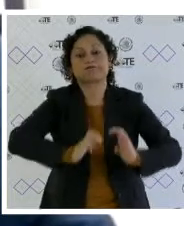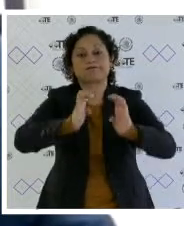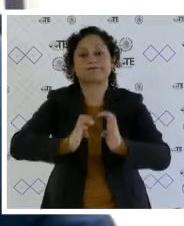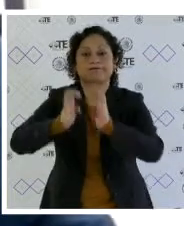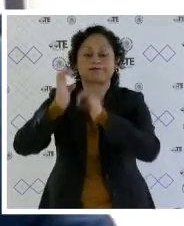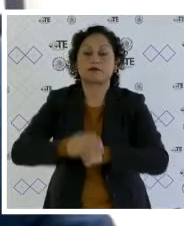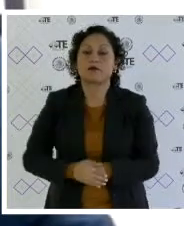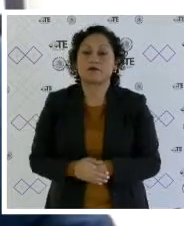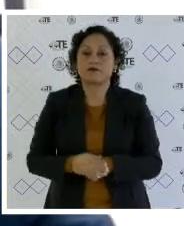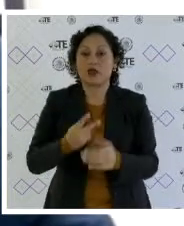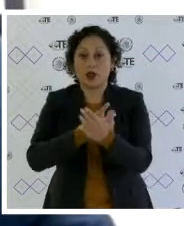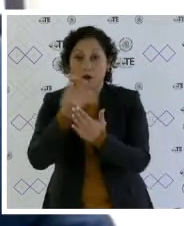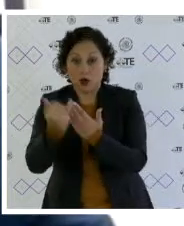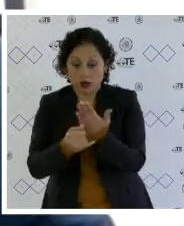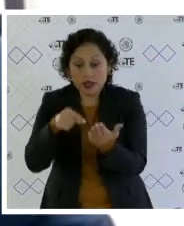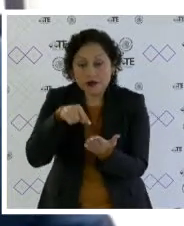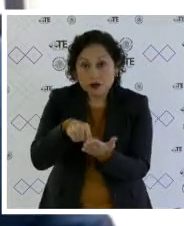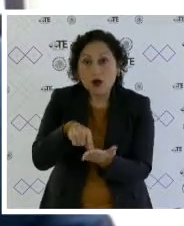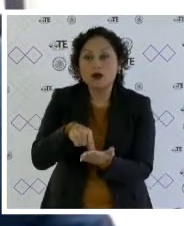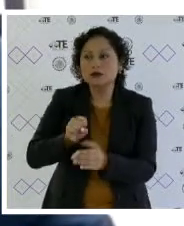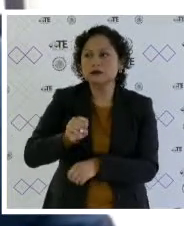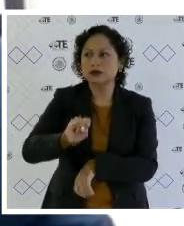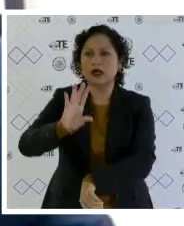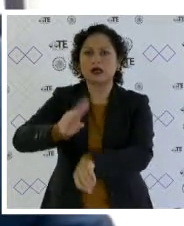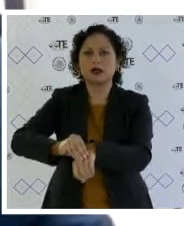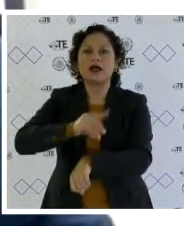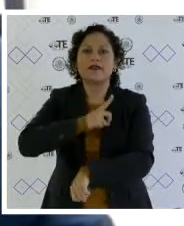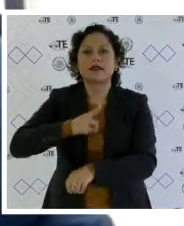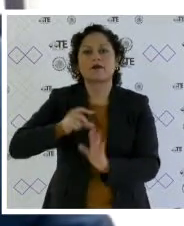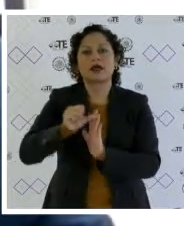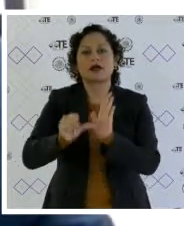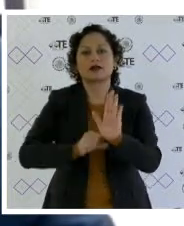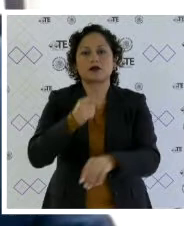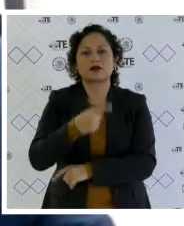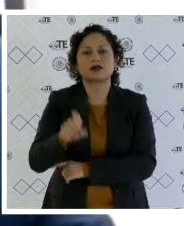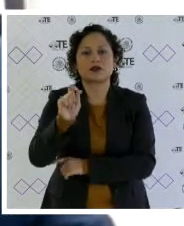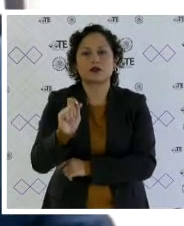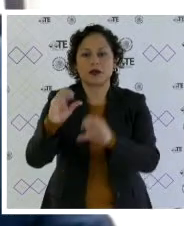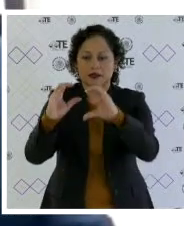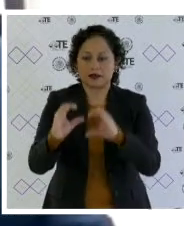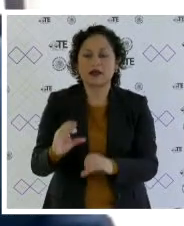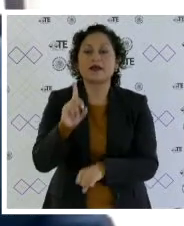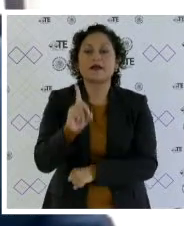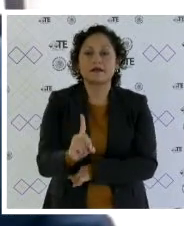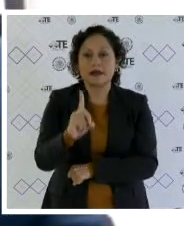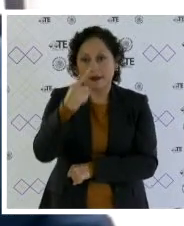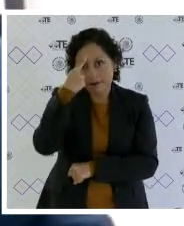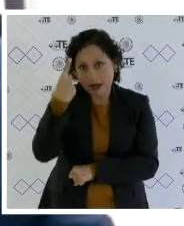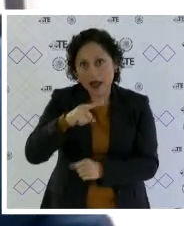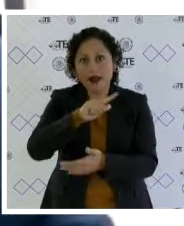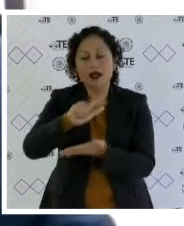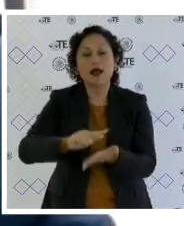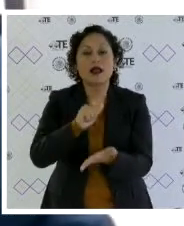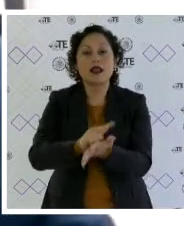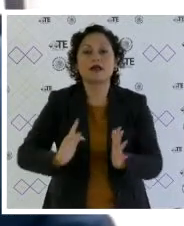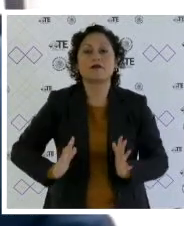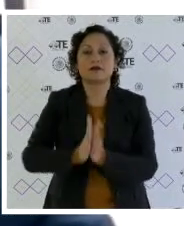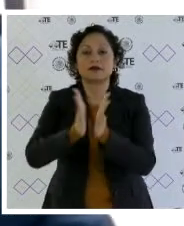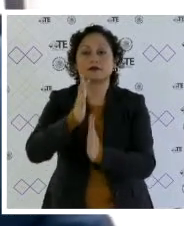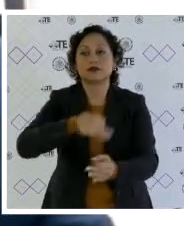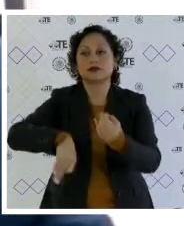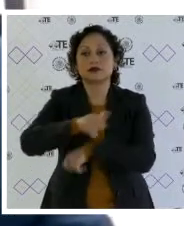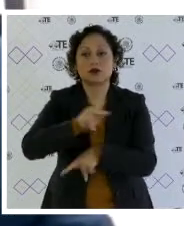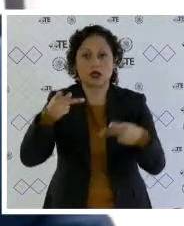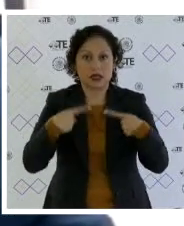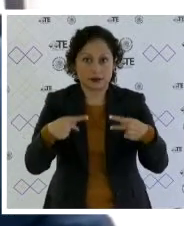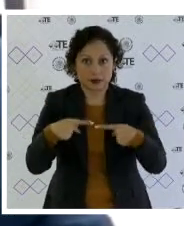realidad de un proyecto, es necesario cumplir con todos los aspectos que establece el artículo 120, inciso D, de la Ley de Participación Ciudadana, la cual